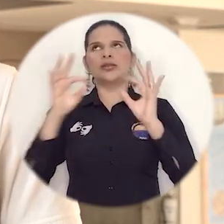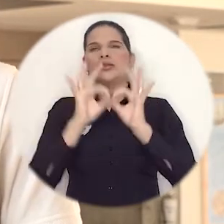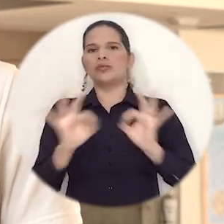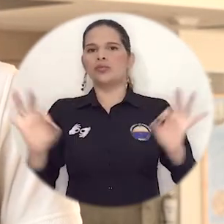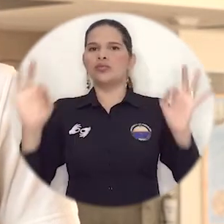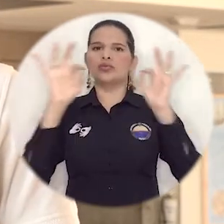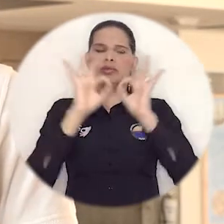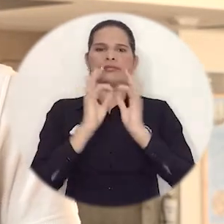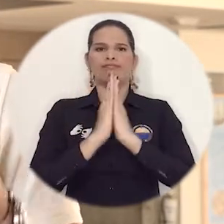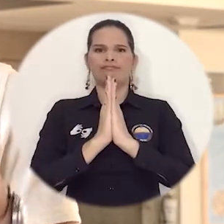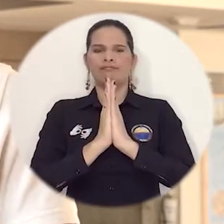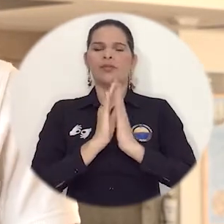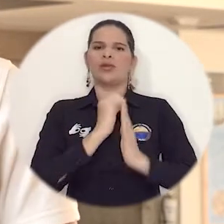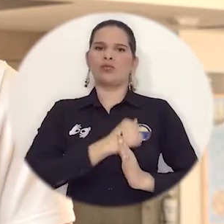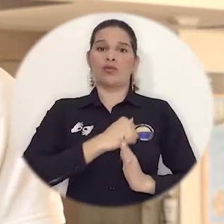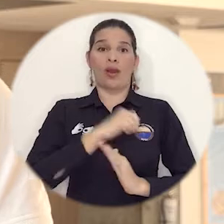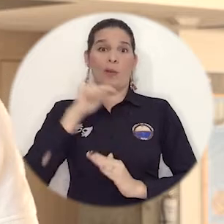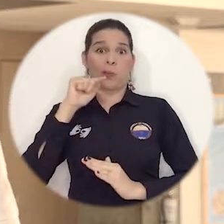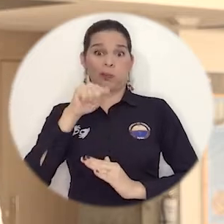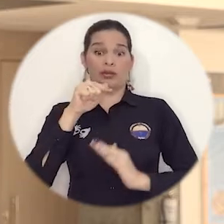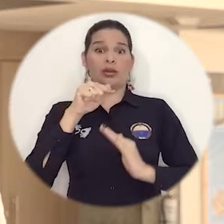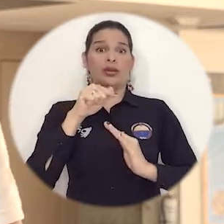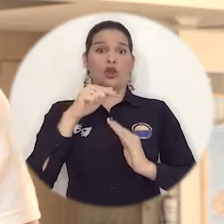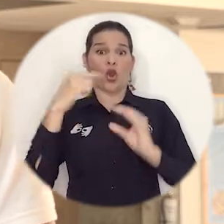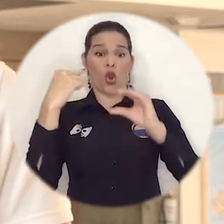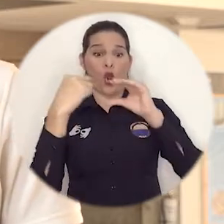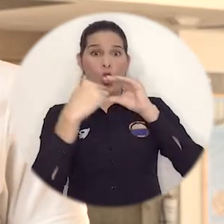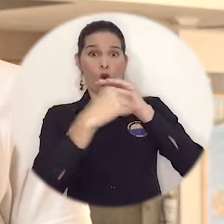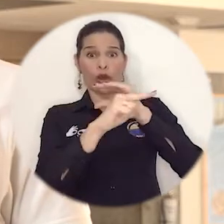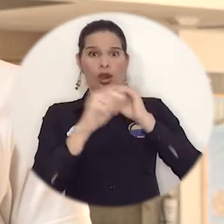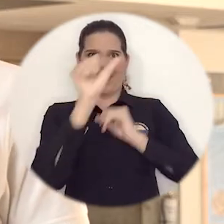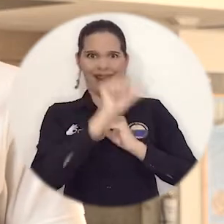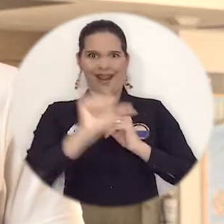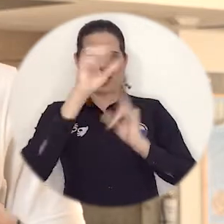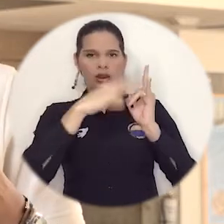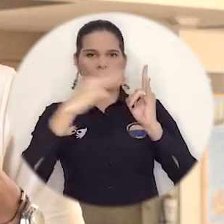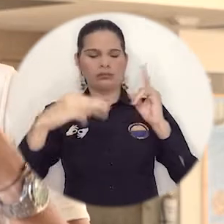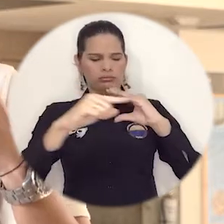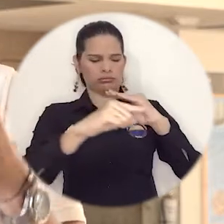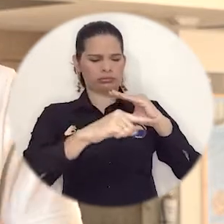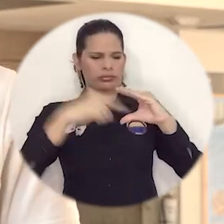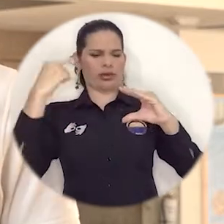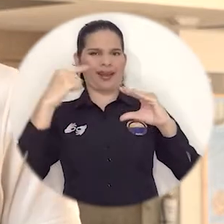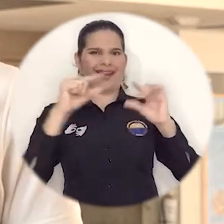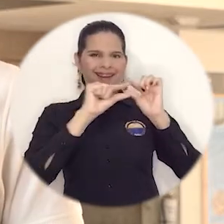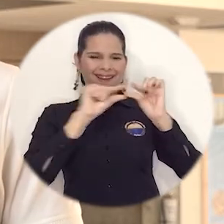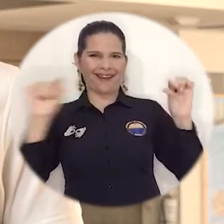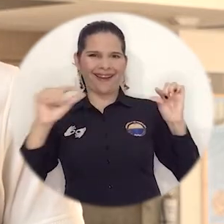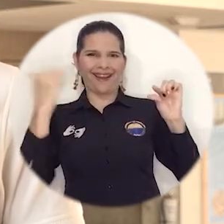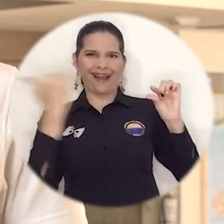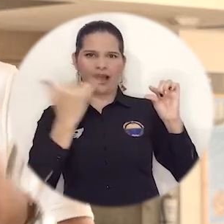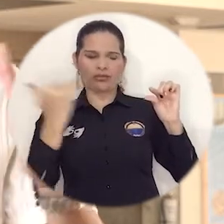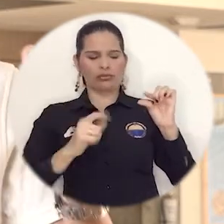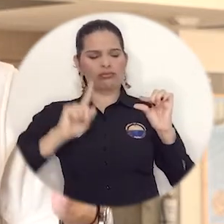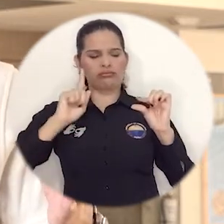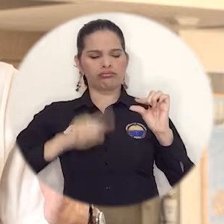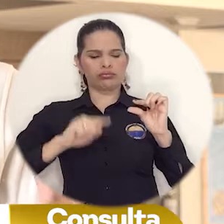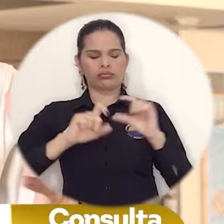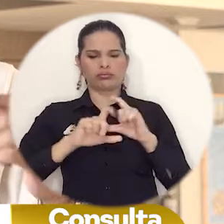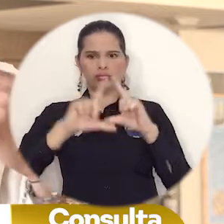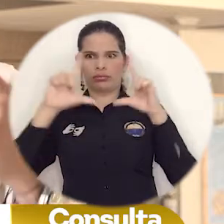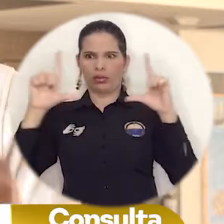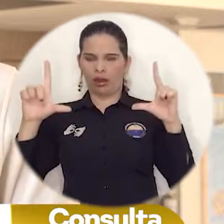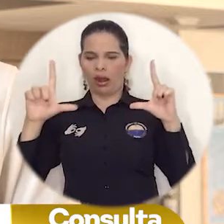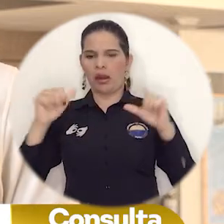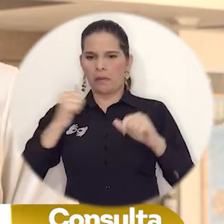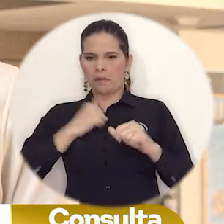institucional es tanta que allí se va a enviar un link en el cual usted va a poder ingresar a una plataforma